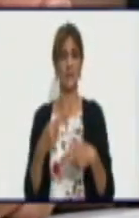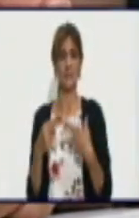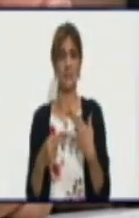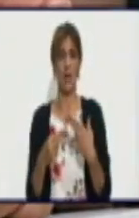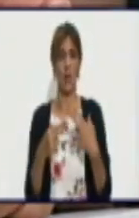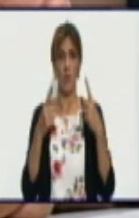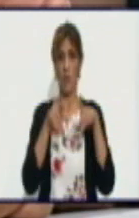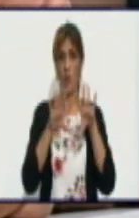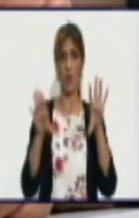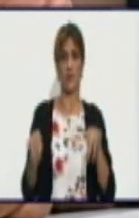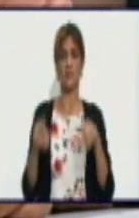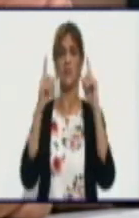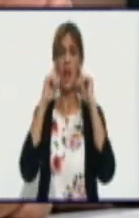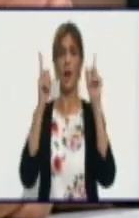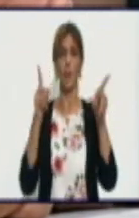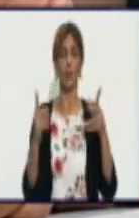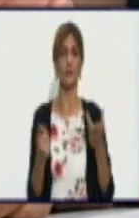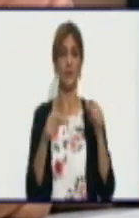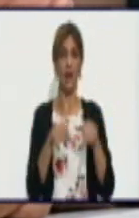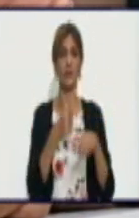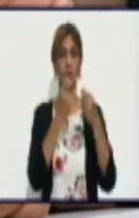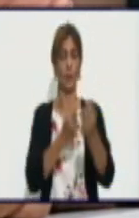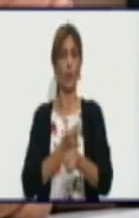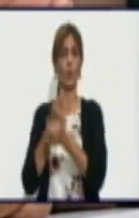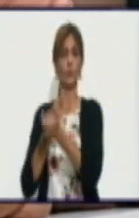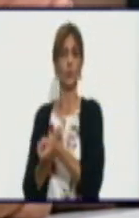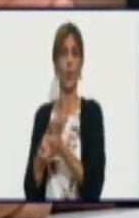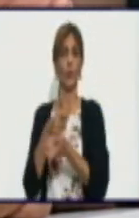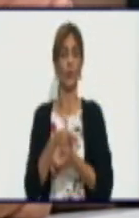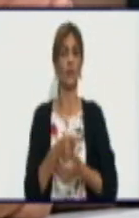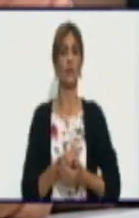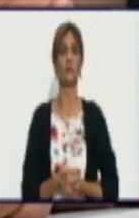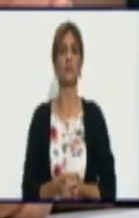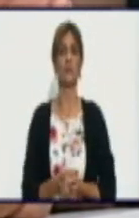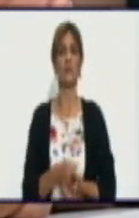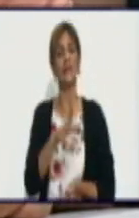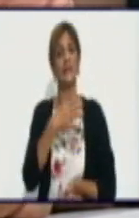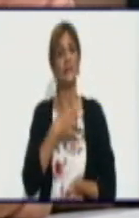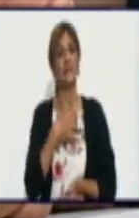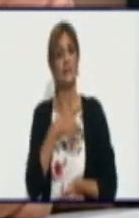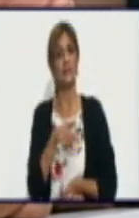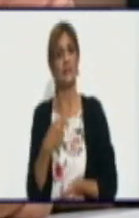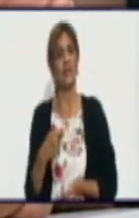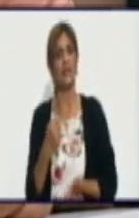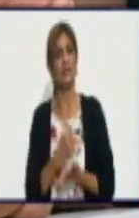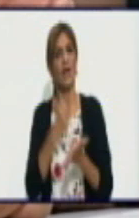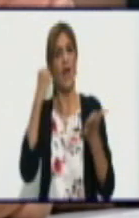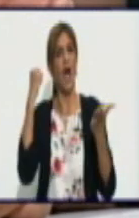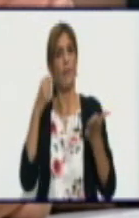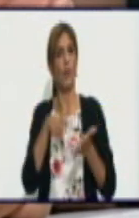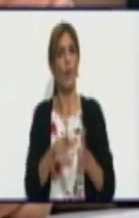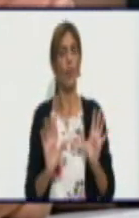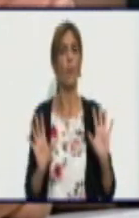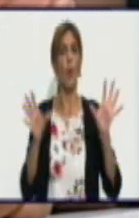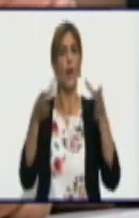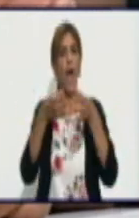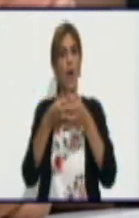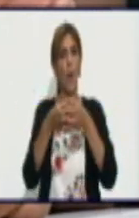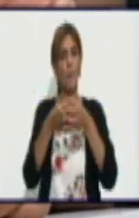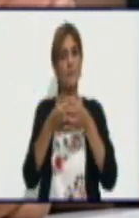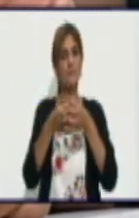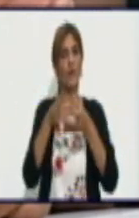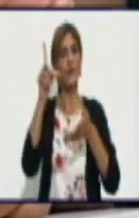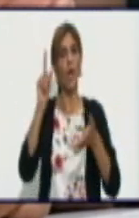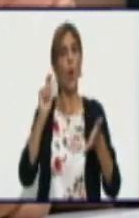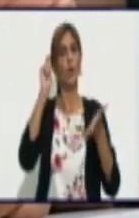dice la política de la comercialización, estos productores y estas bases productivas y estas empresas tienen que estar aprobados por la comisión de